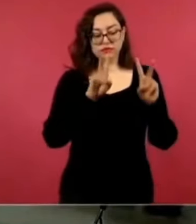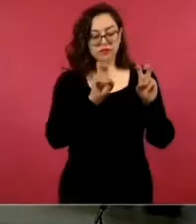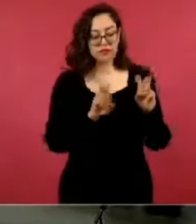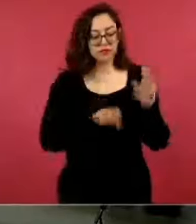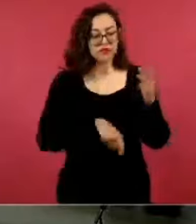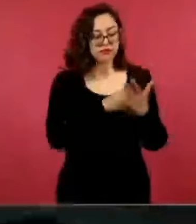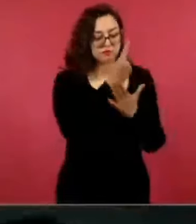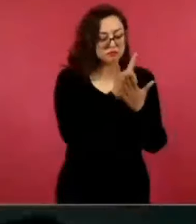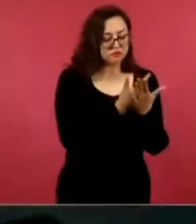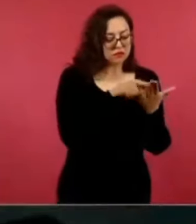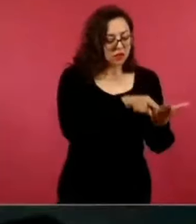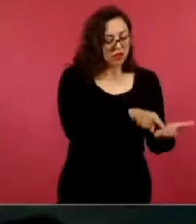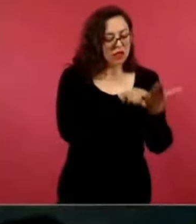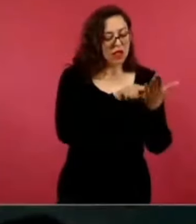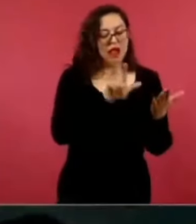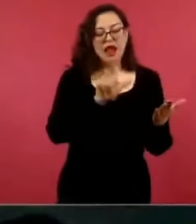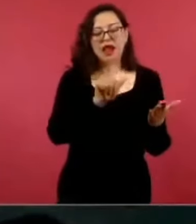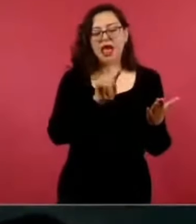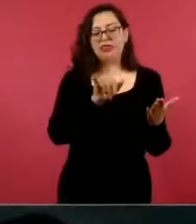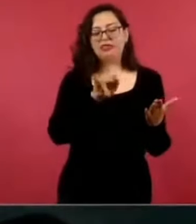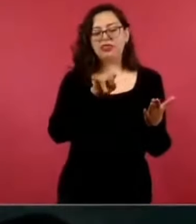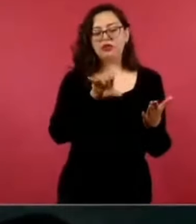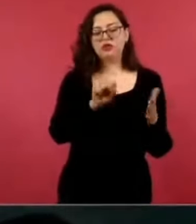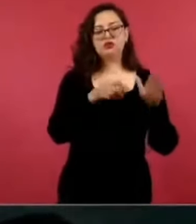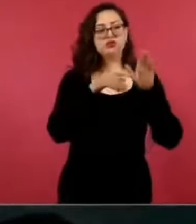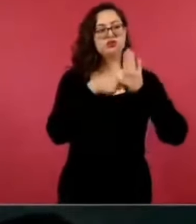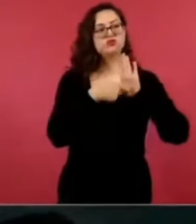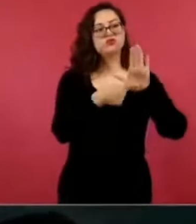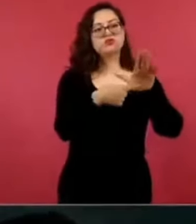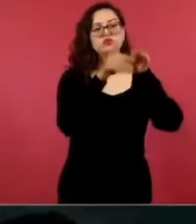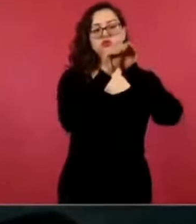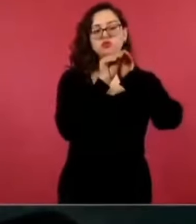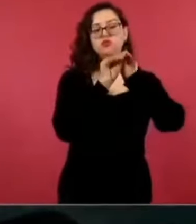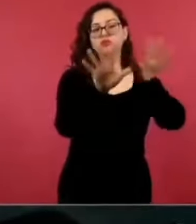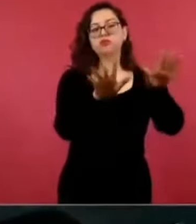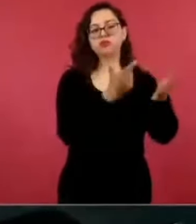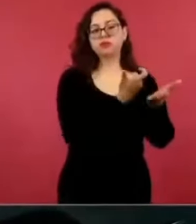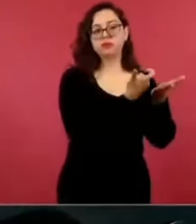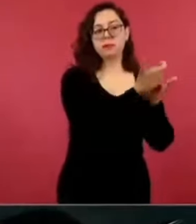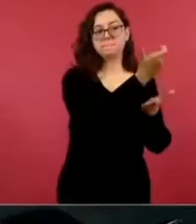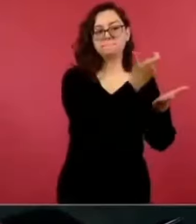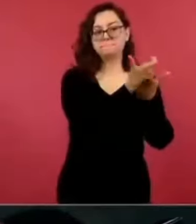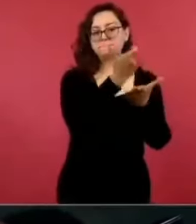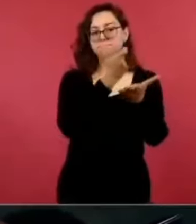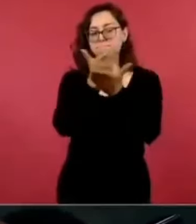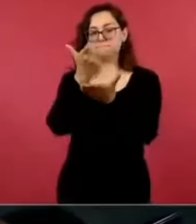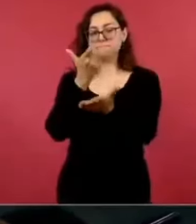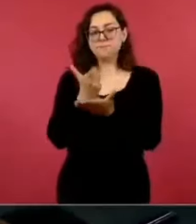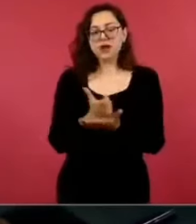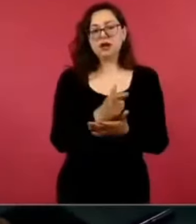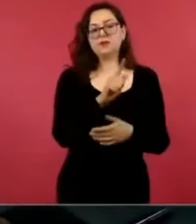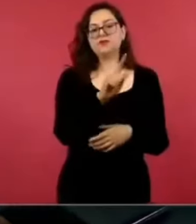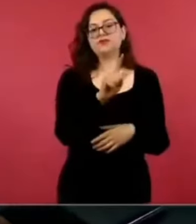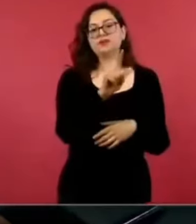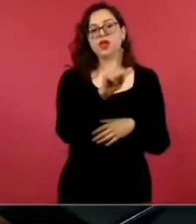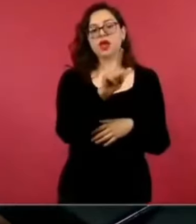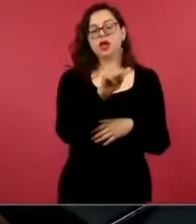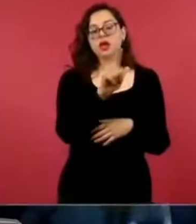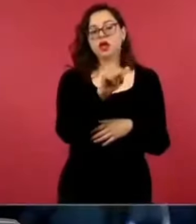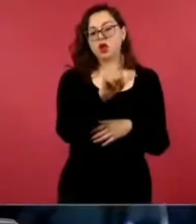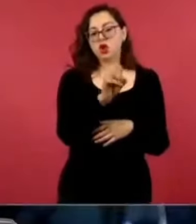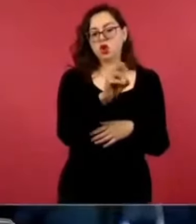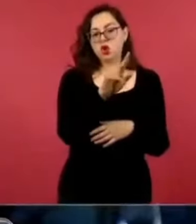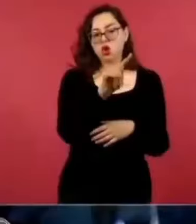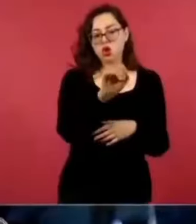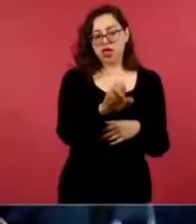Latinus. Se indignaron además por mostrar los pagos que hizo Latinus a Loret de Mola, a Lorenzo Córdoba, a Víctor